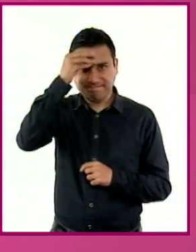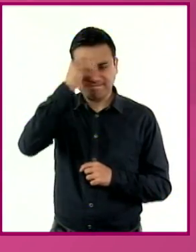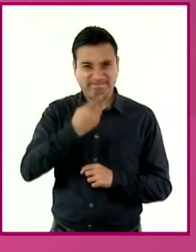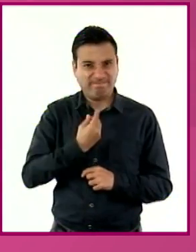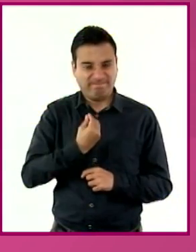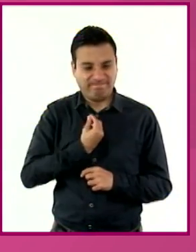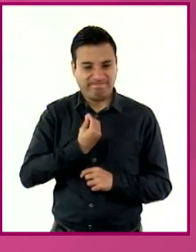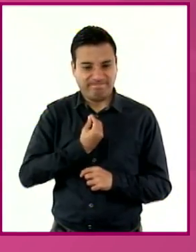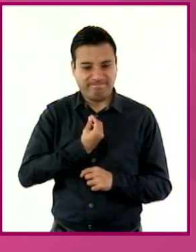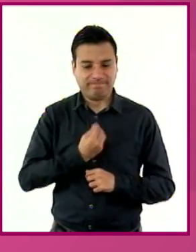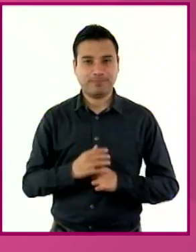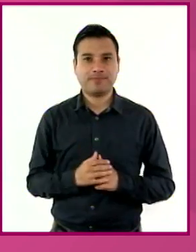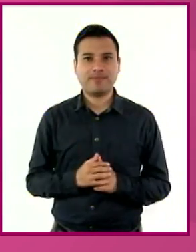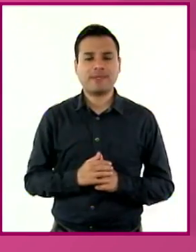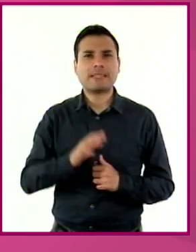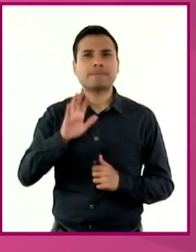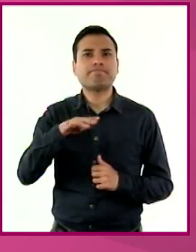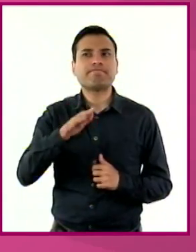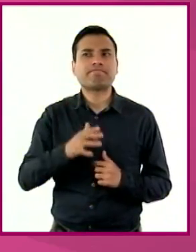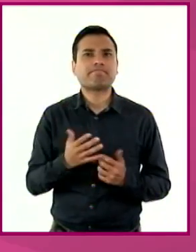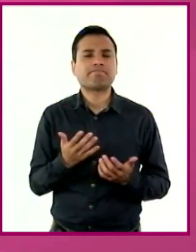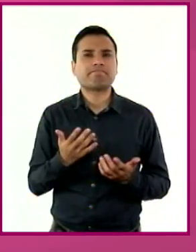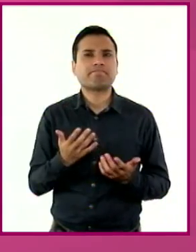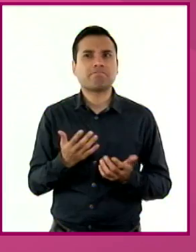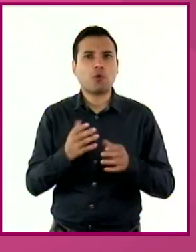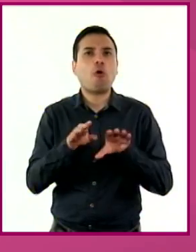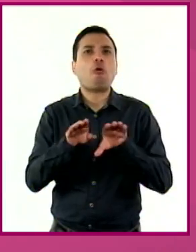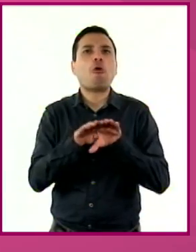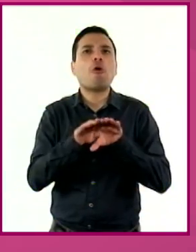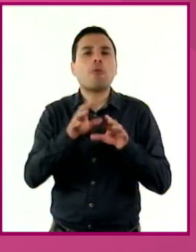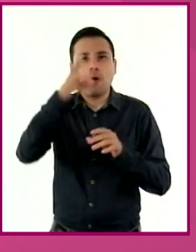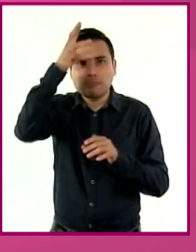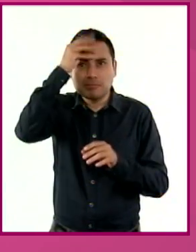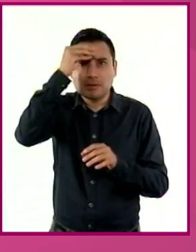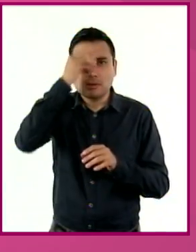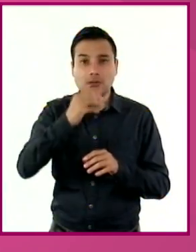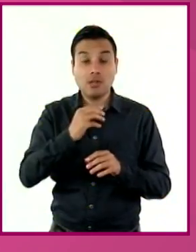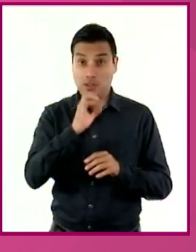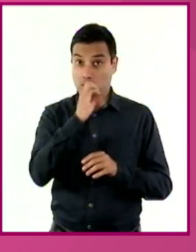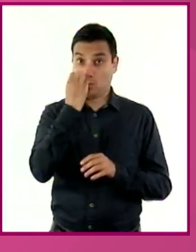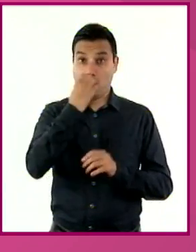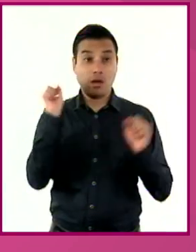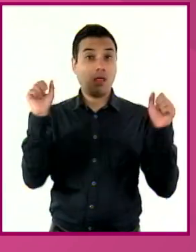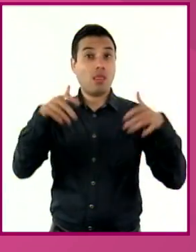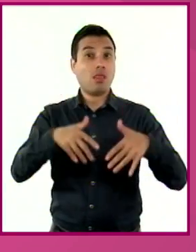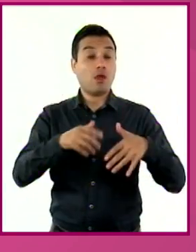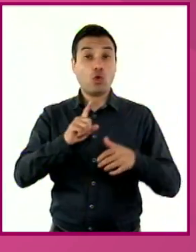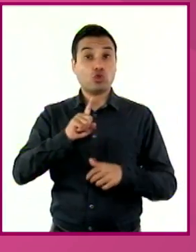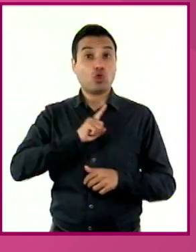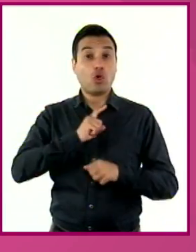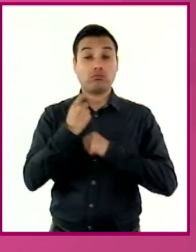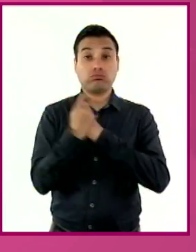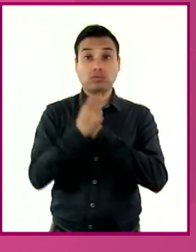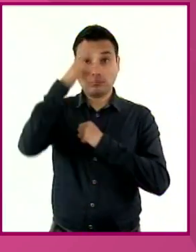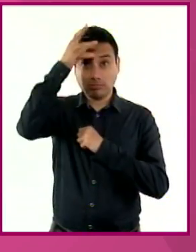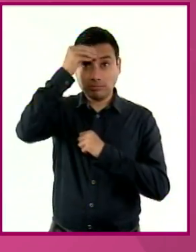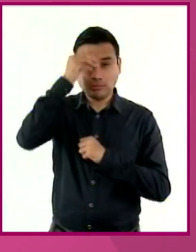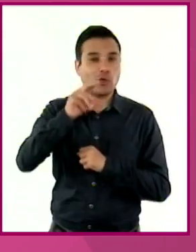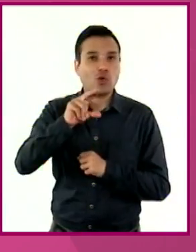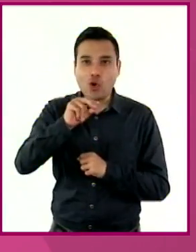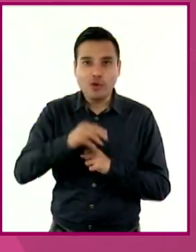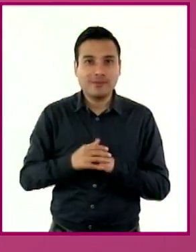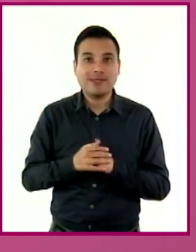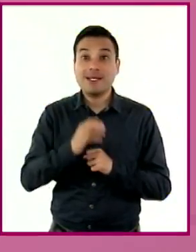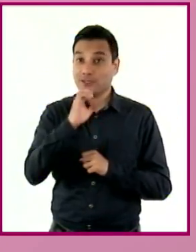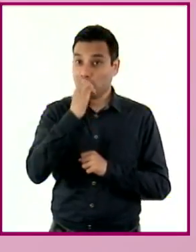Pero ello no ocurre por el simple hecho de asistir a la escuela. Es en el día a día, en el patio, en sus